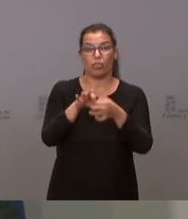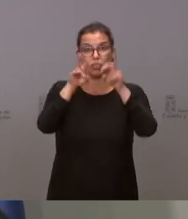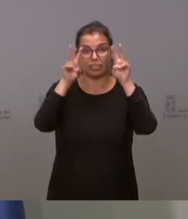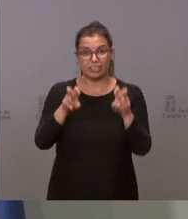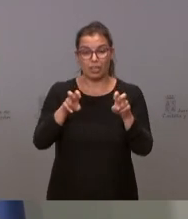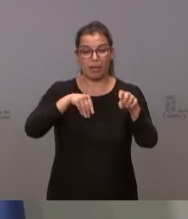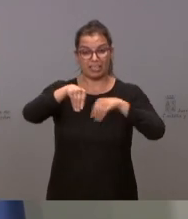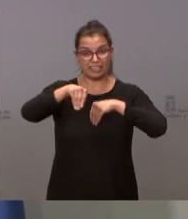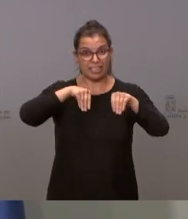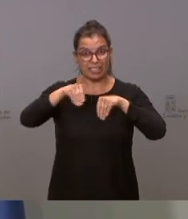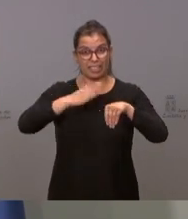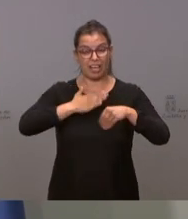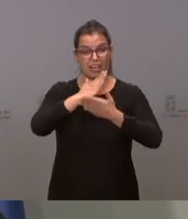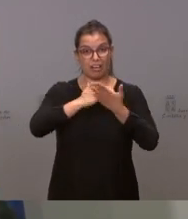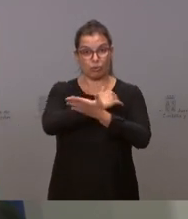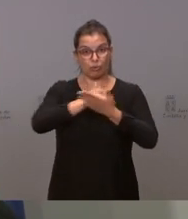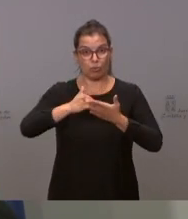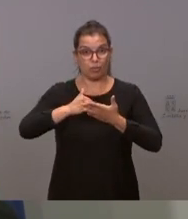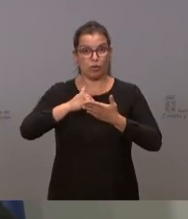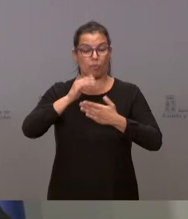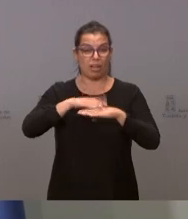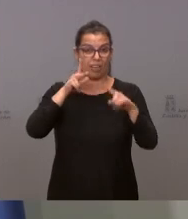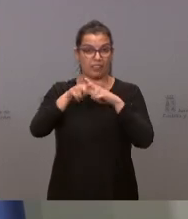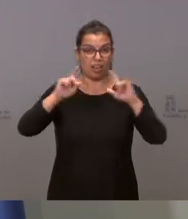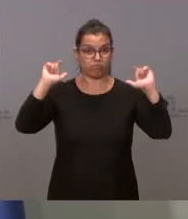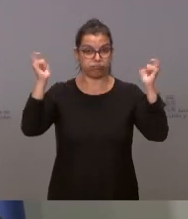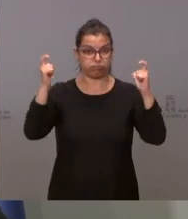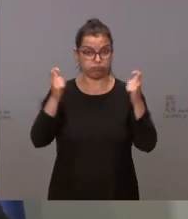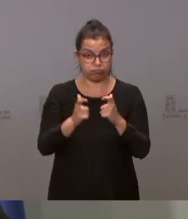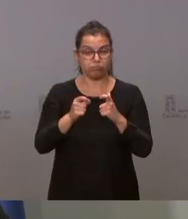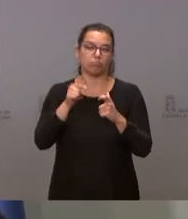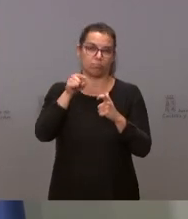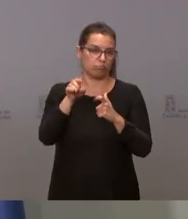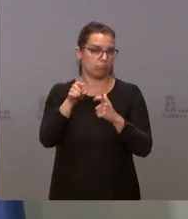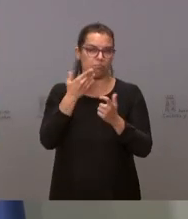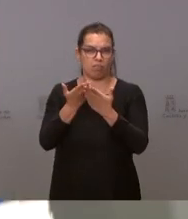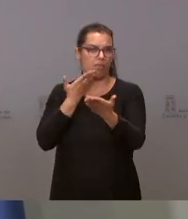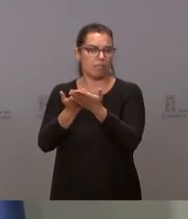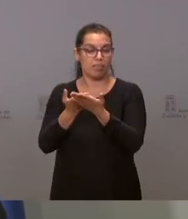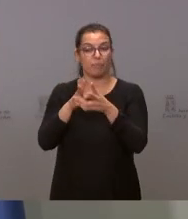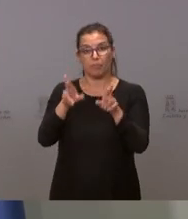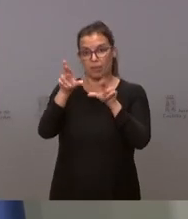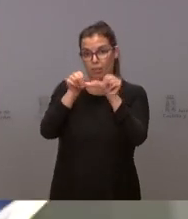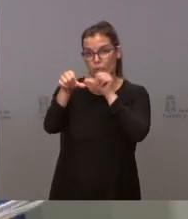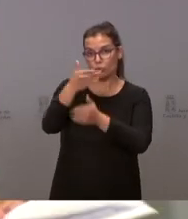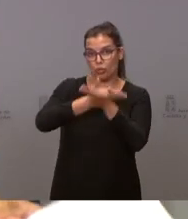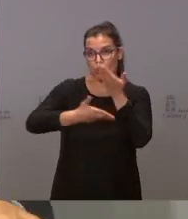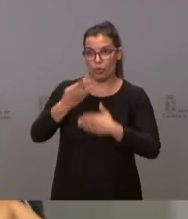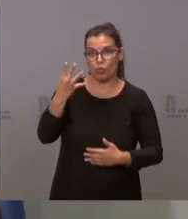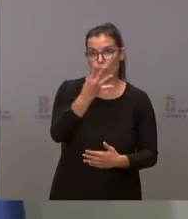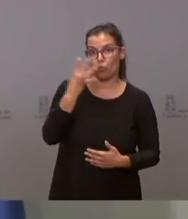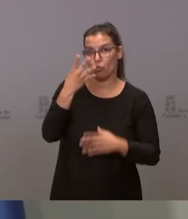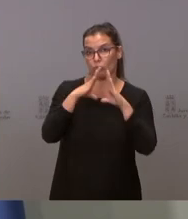nuestra estrategia autonómica de reto demográfico. Esperamos que esta colaboración entre las universidades